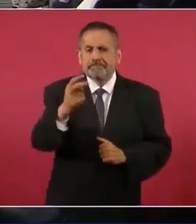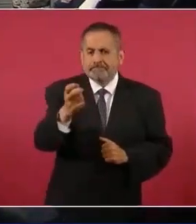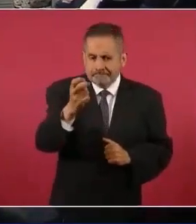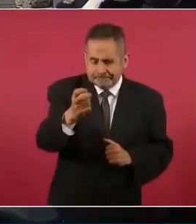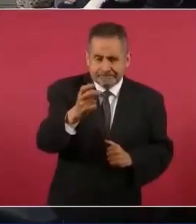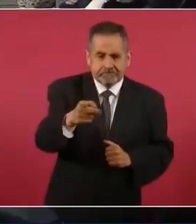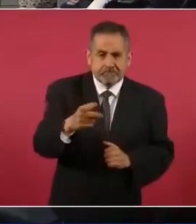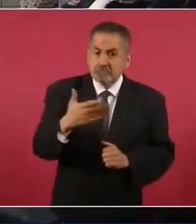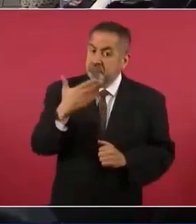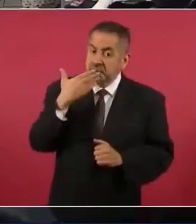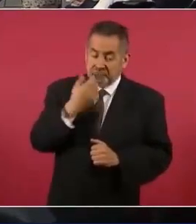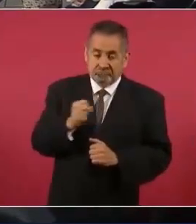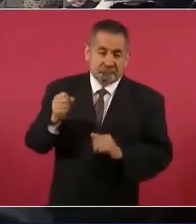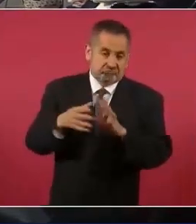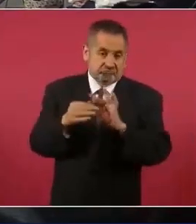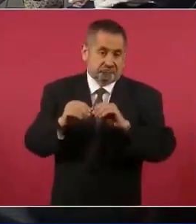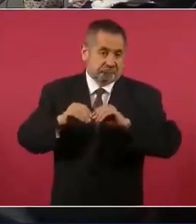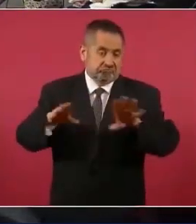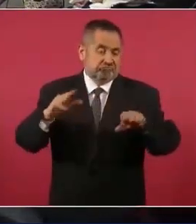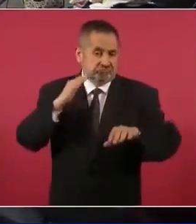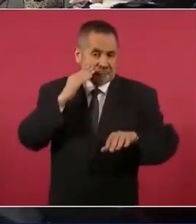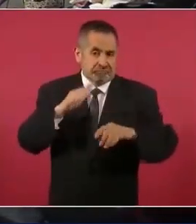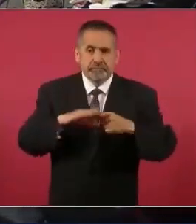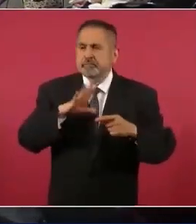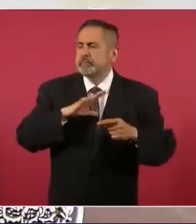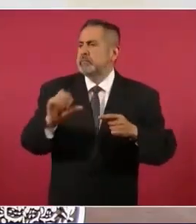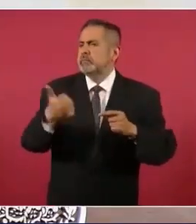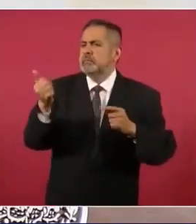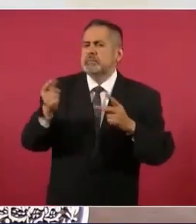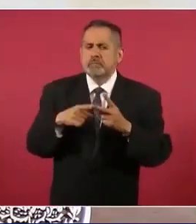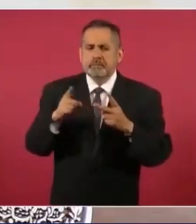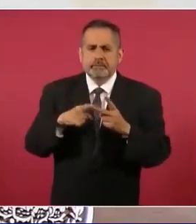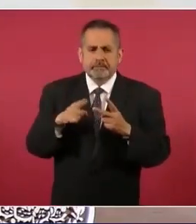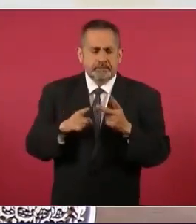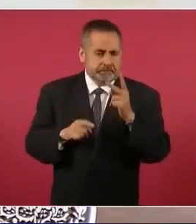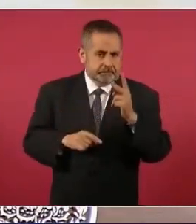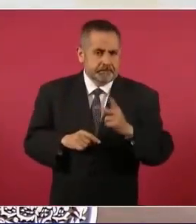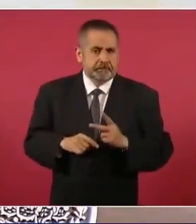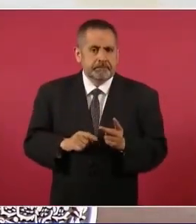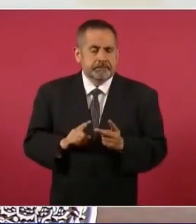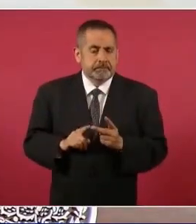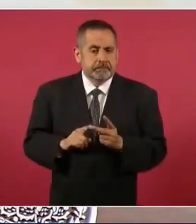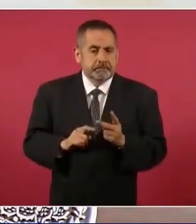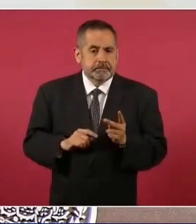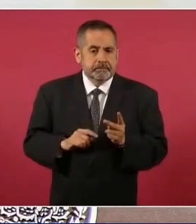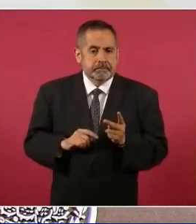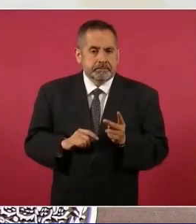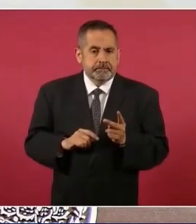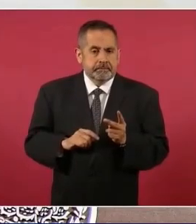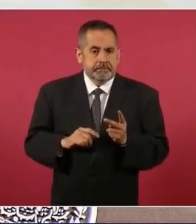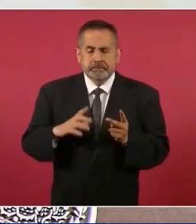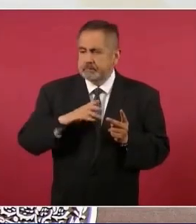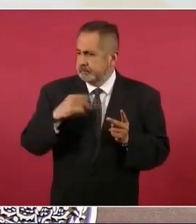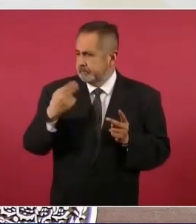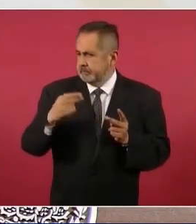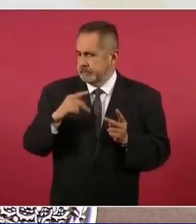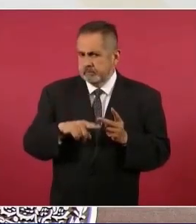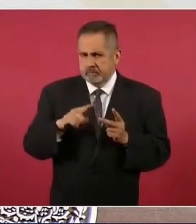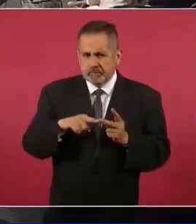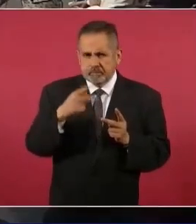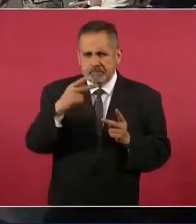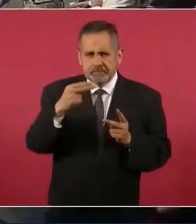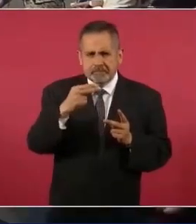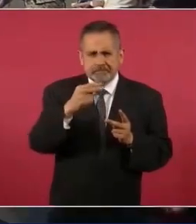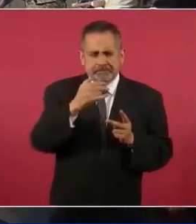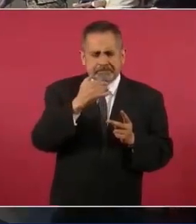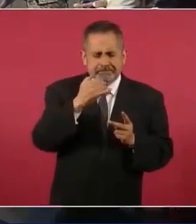muy bueno, creo que él, pero hay otro que tiene un nombre como extranjero,